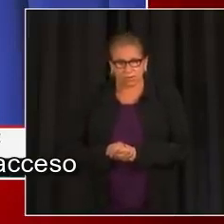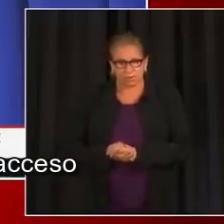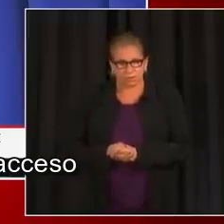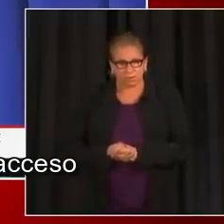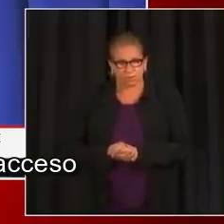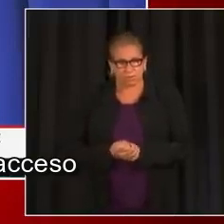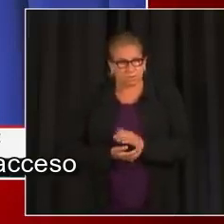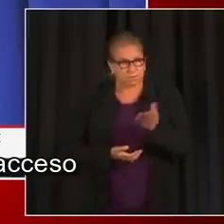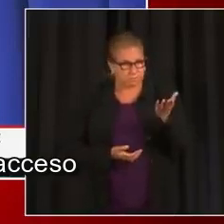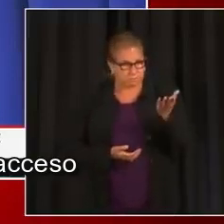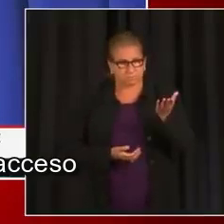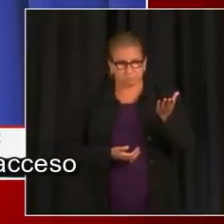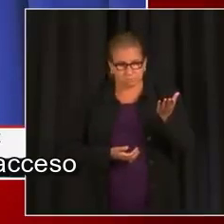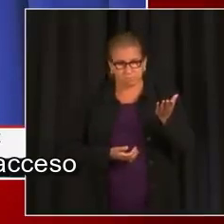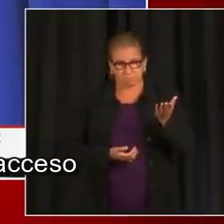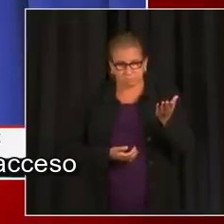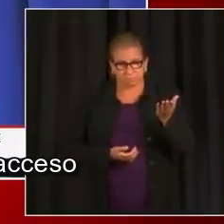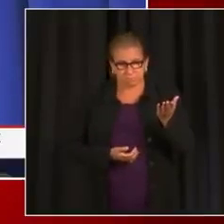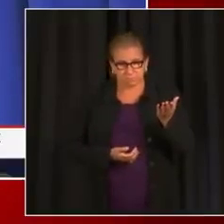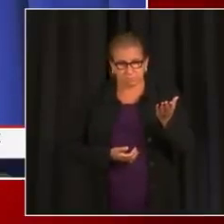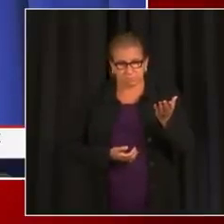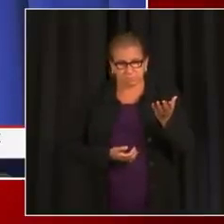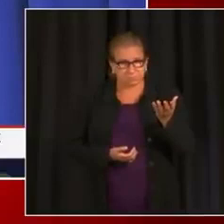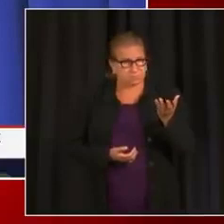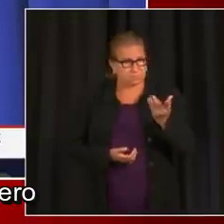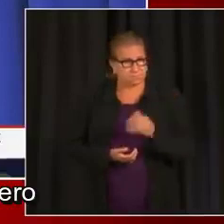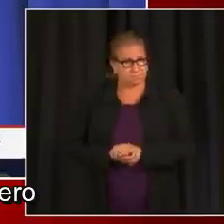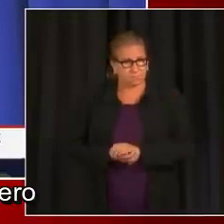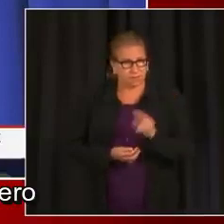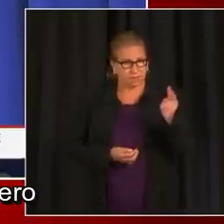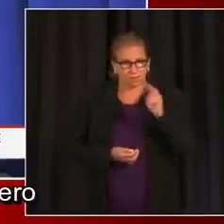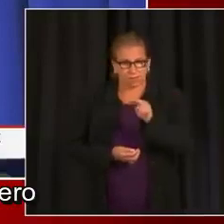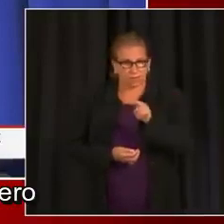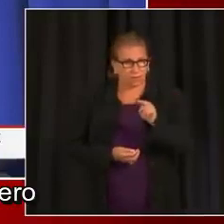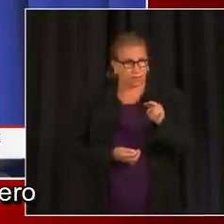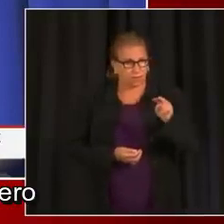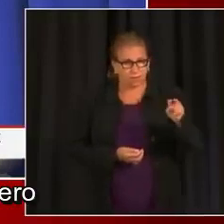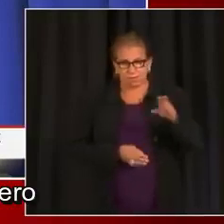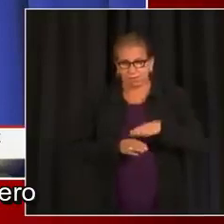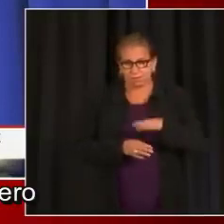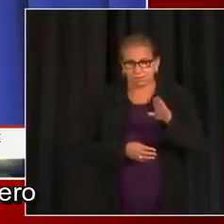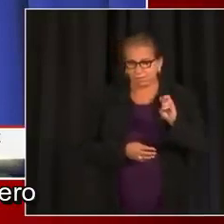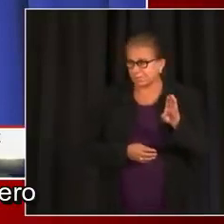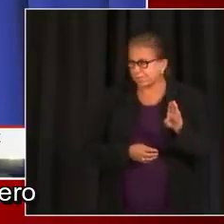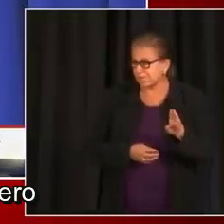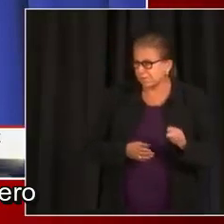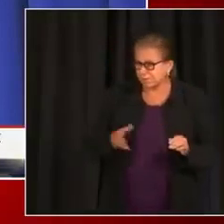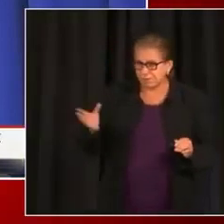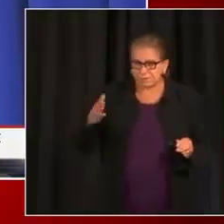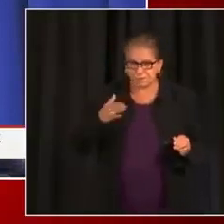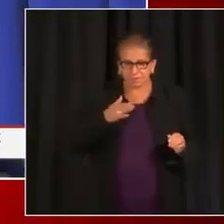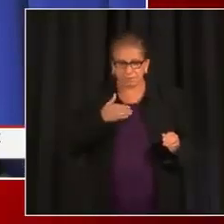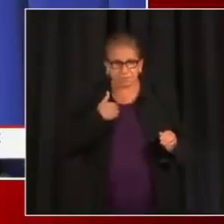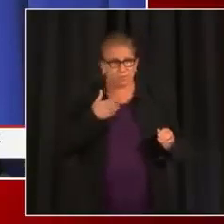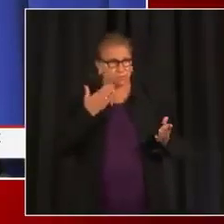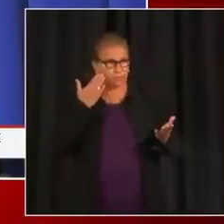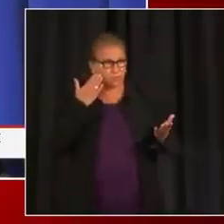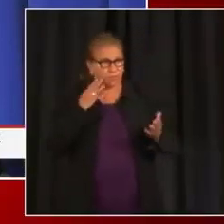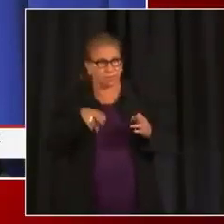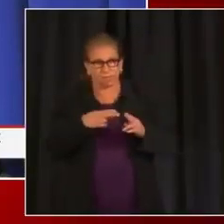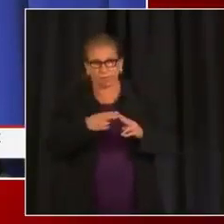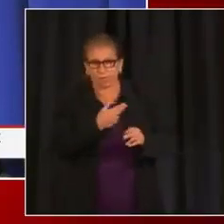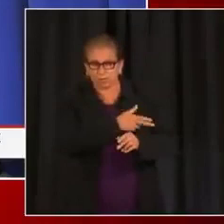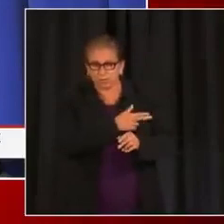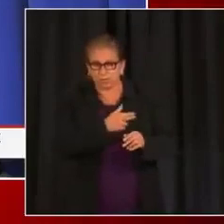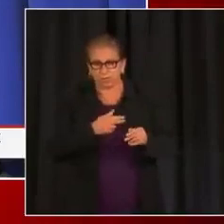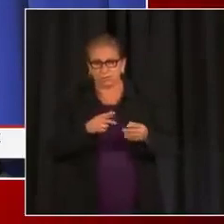información a la que tienes acceso es lo que está en ese portal. Y está también por raza, por género. Y también